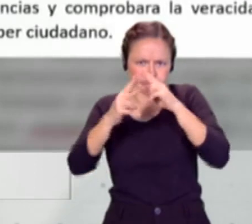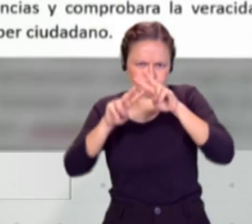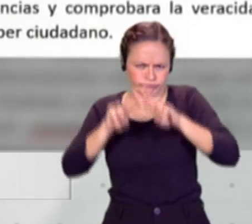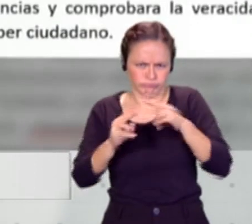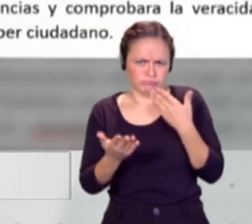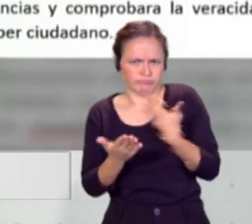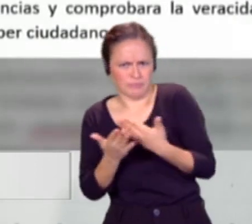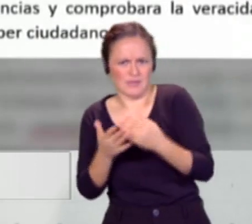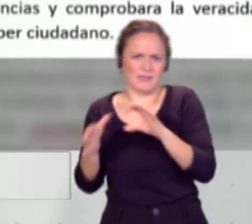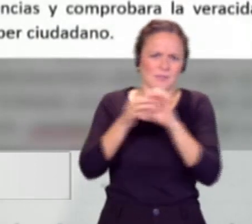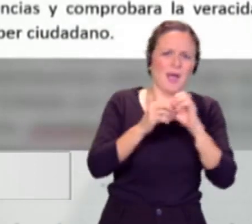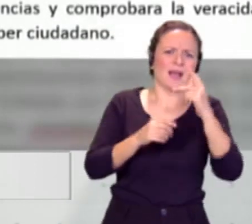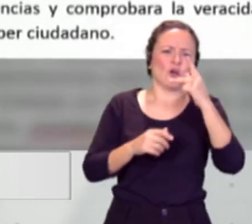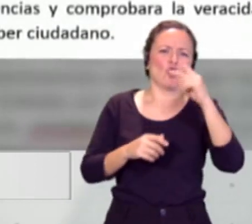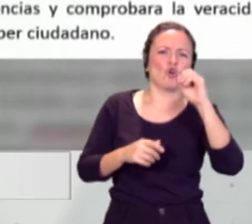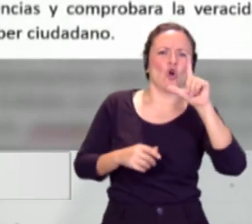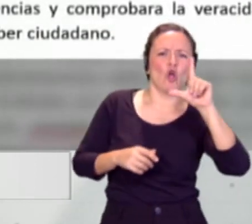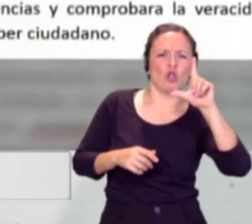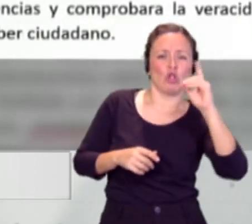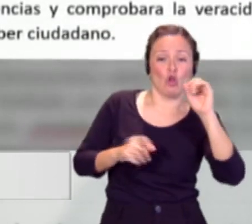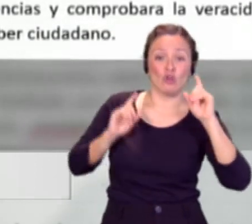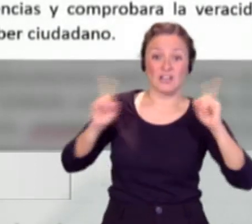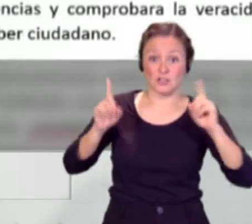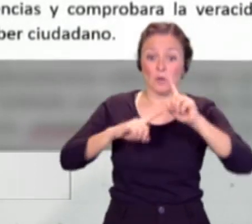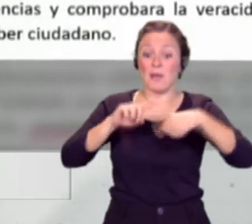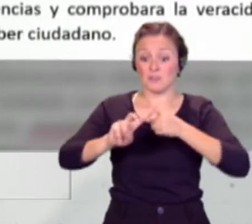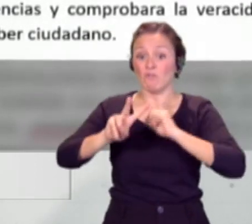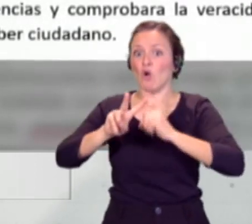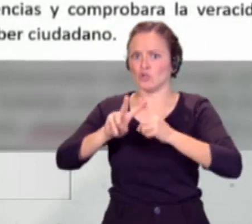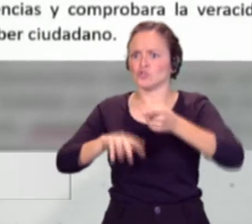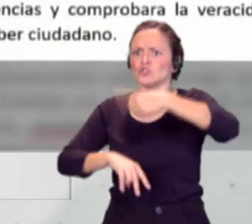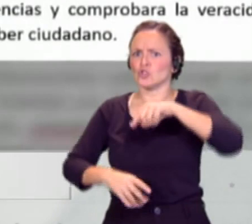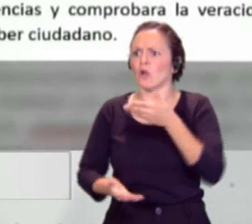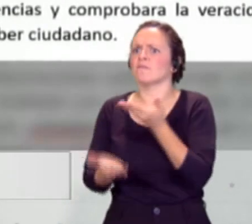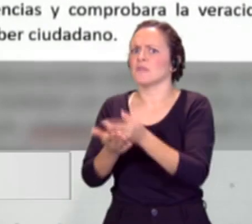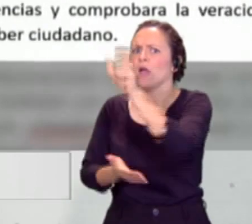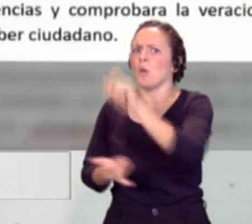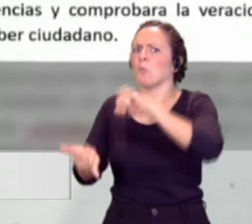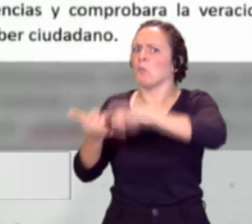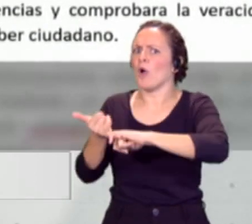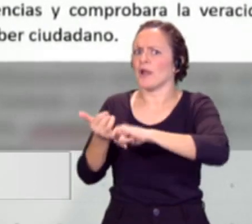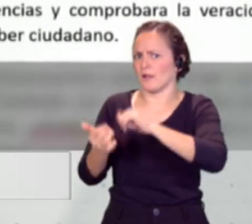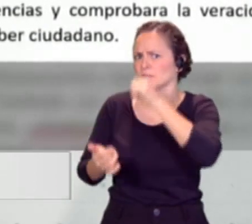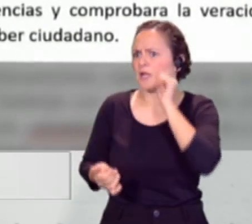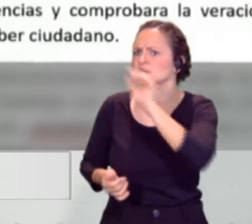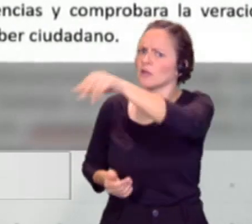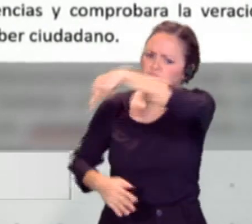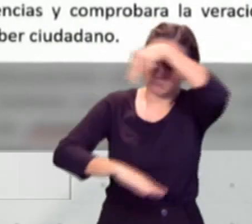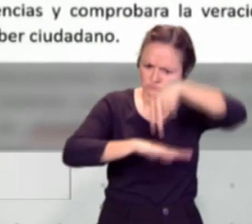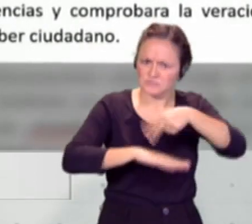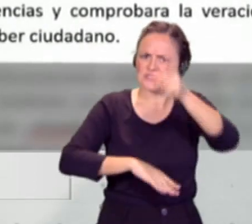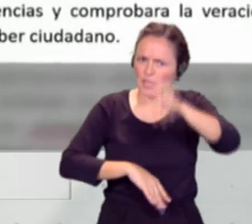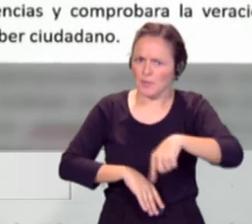el Senado. Vox ha sido el único partido que ha pedido la comparecencia de la mujer del presidente del gobierno porque se entiende y así lo hemos